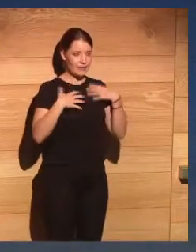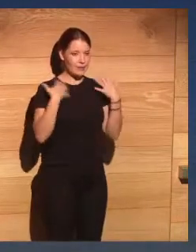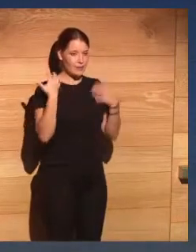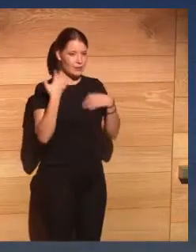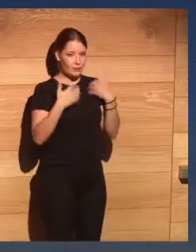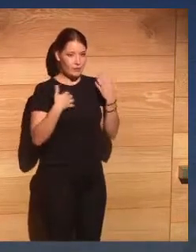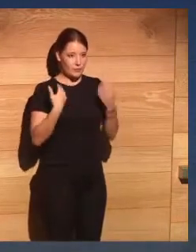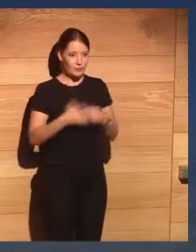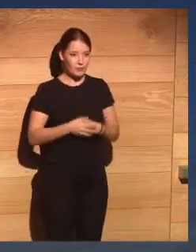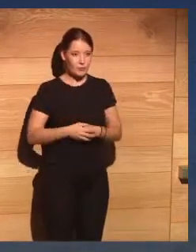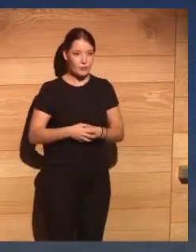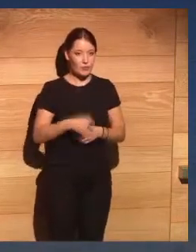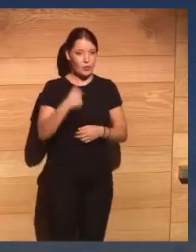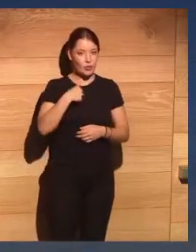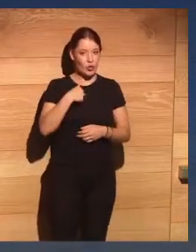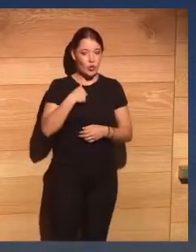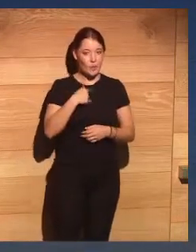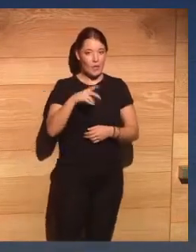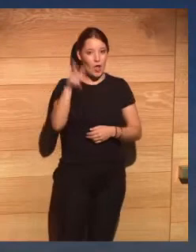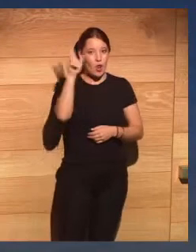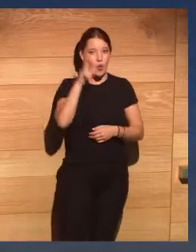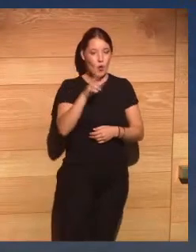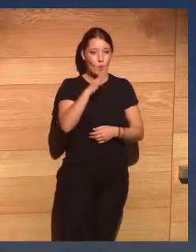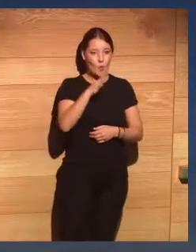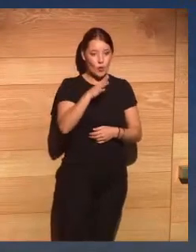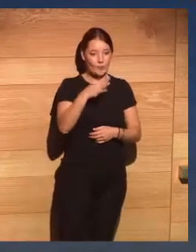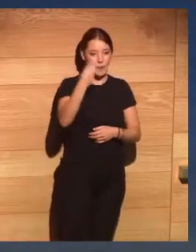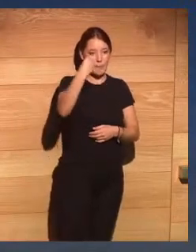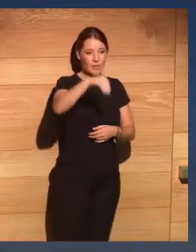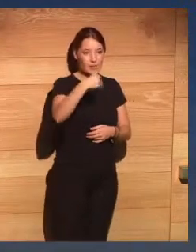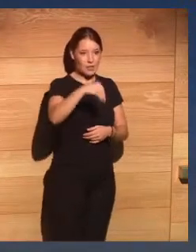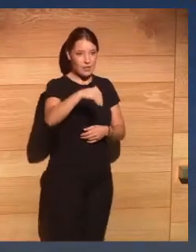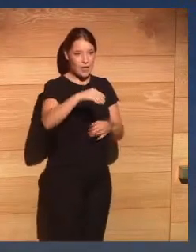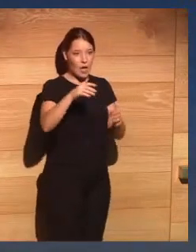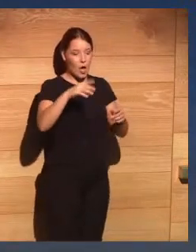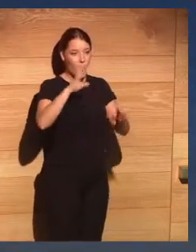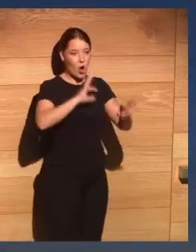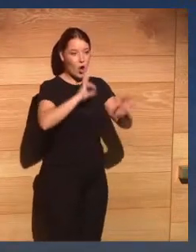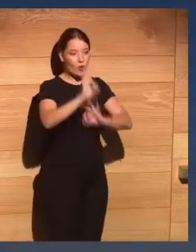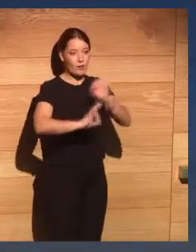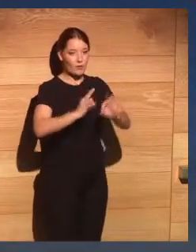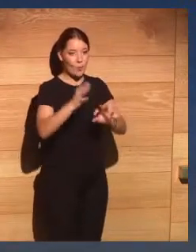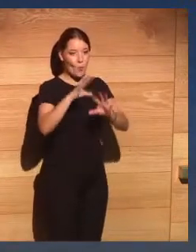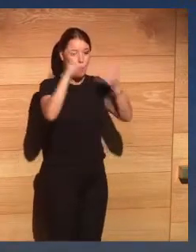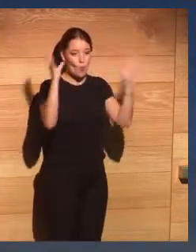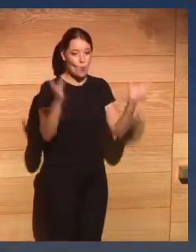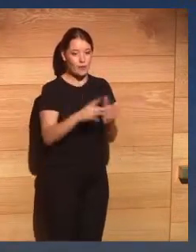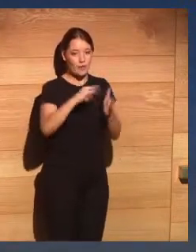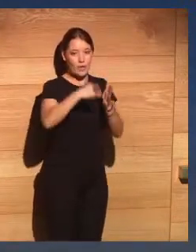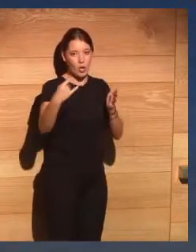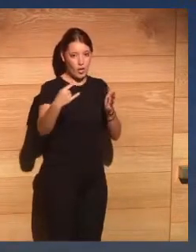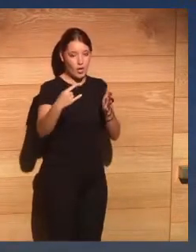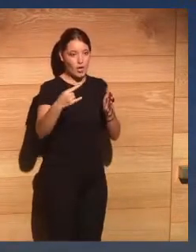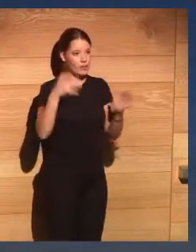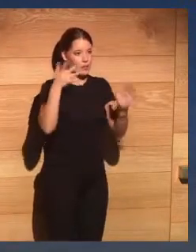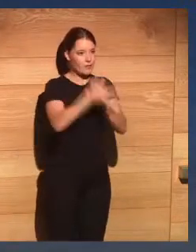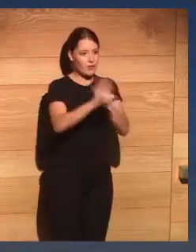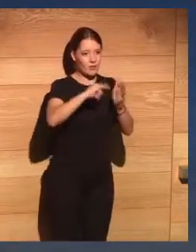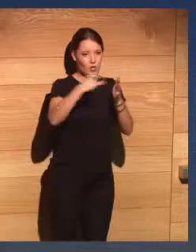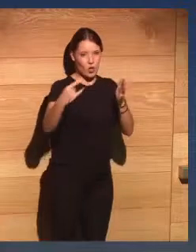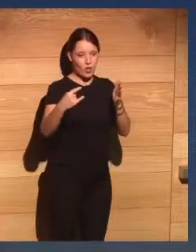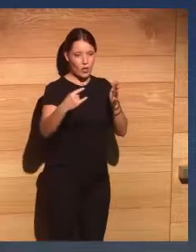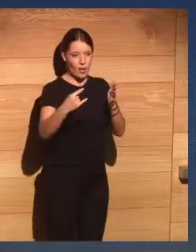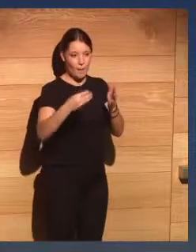privilegiada que he tenido como presidente de la organización mundial de la ingeniería he podido ver que una misma tecnología no se usa de la misma manera